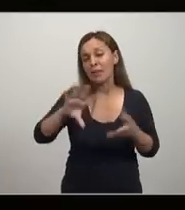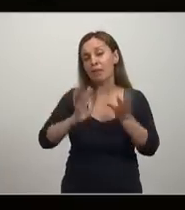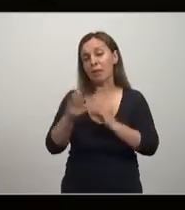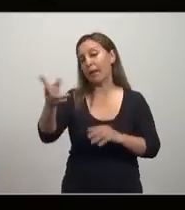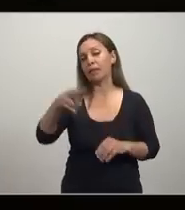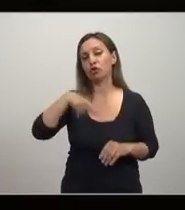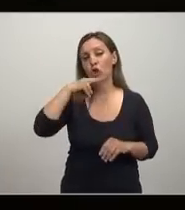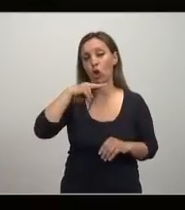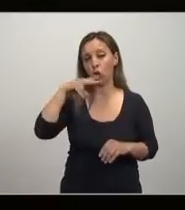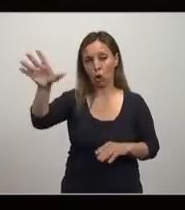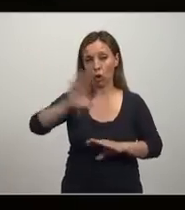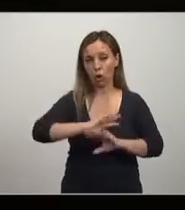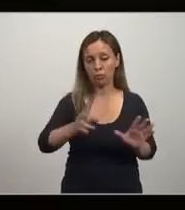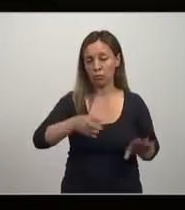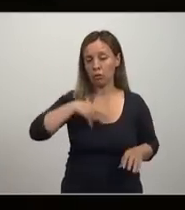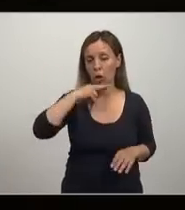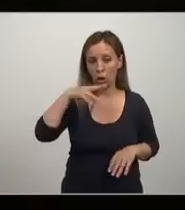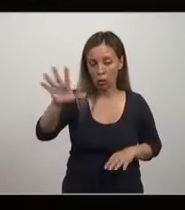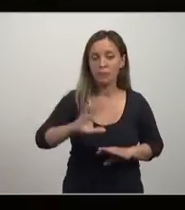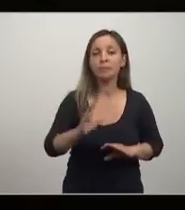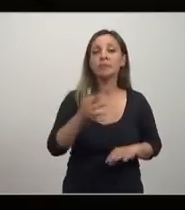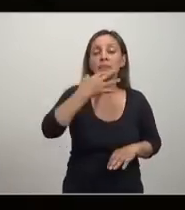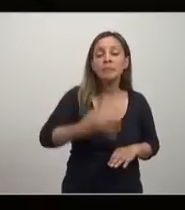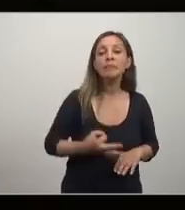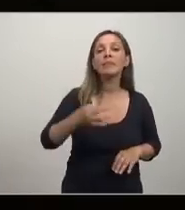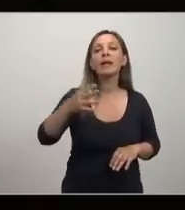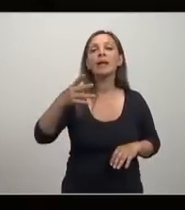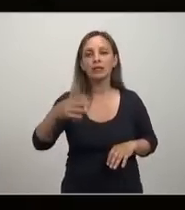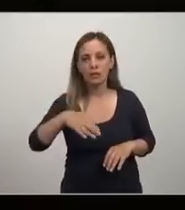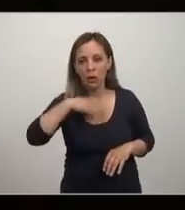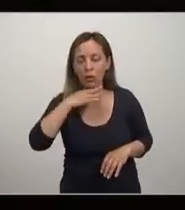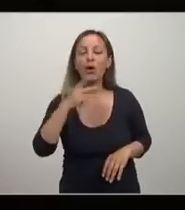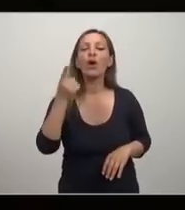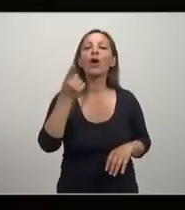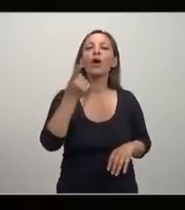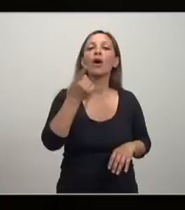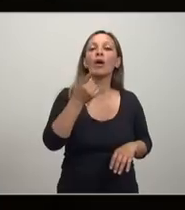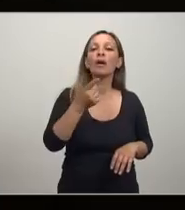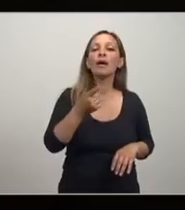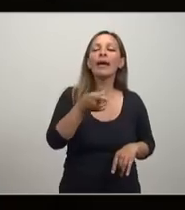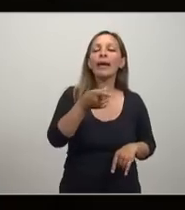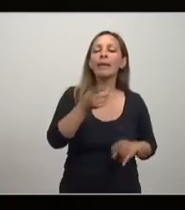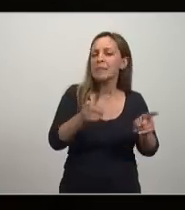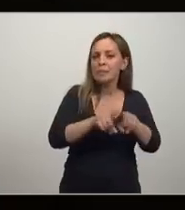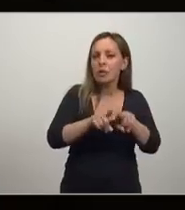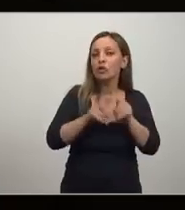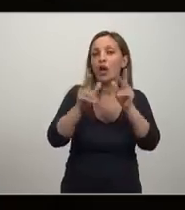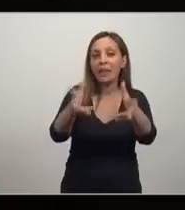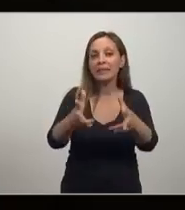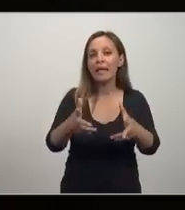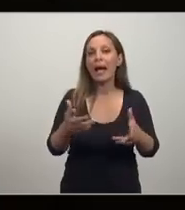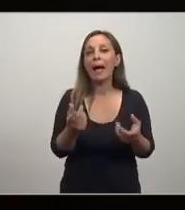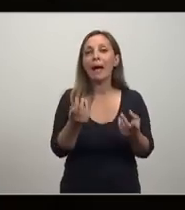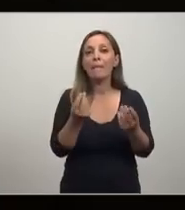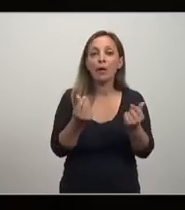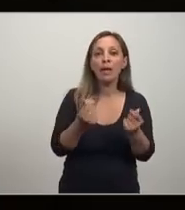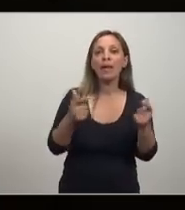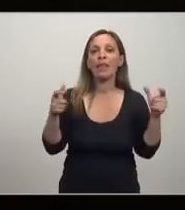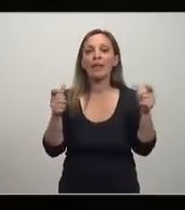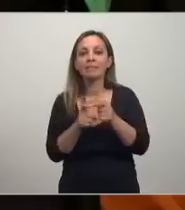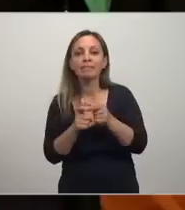¿no? todas estas absurdas ideas han sido demostradas erróneas por la realidad como les decía la moneda es el principal